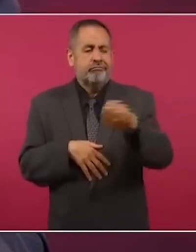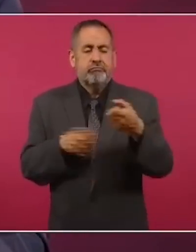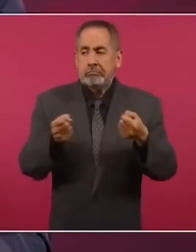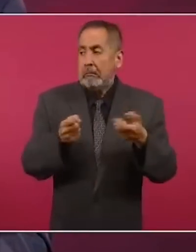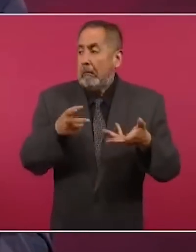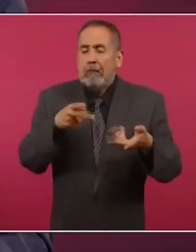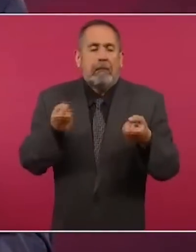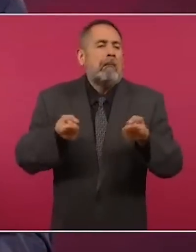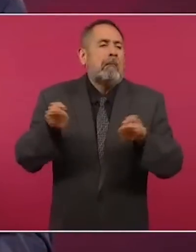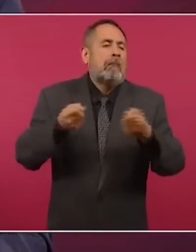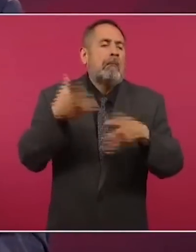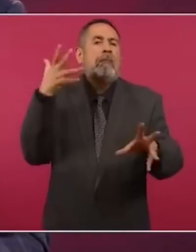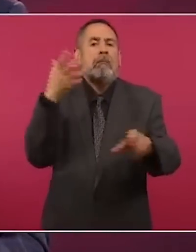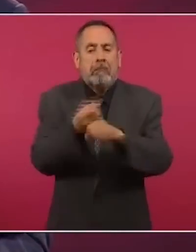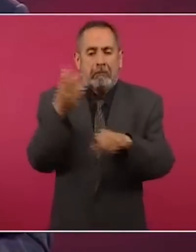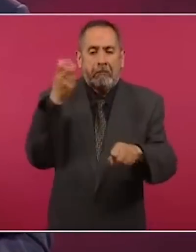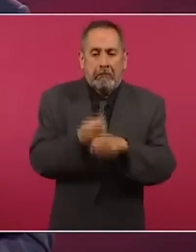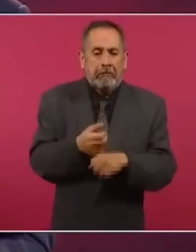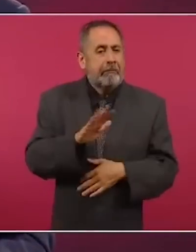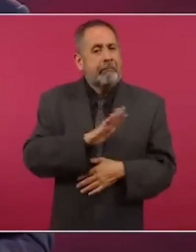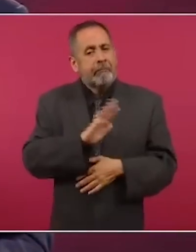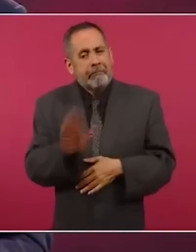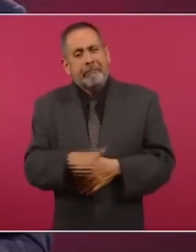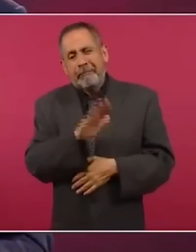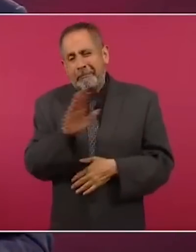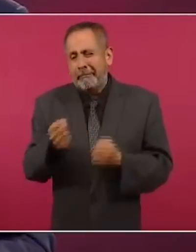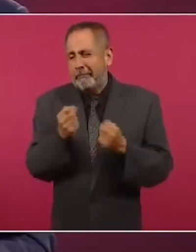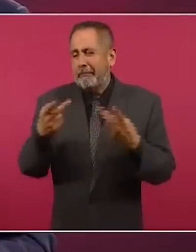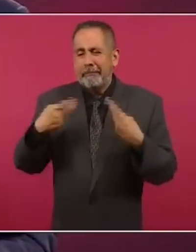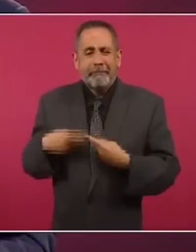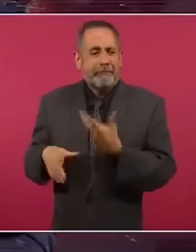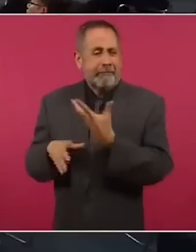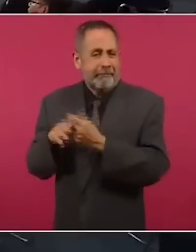muchos accidentes donde pierden la vida migrantes.